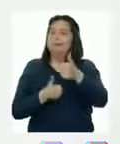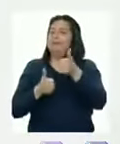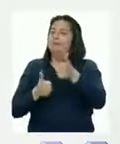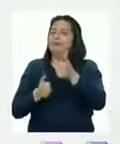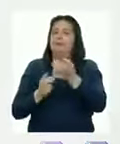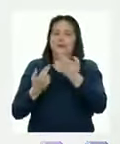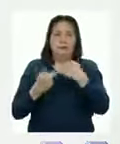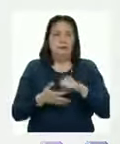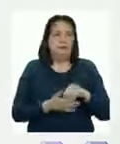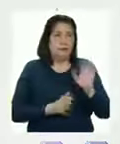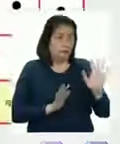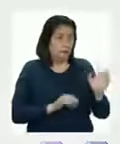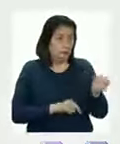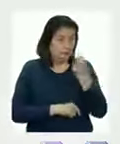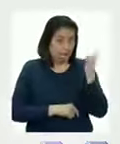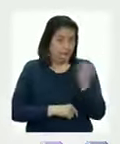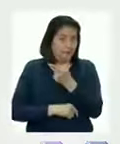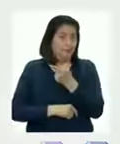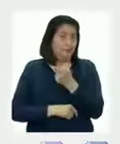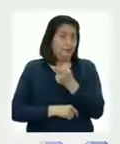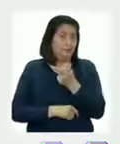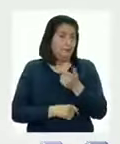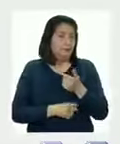¡Excelente! ¿Y qué me dicen de este número?